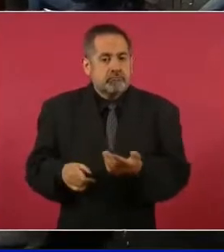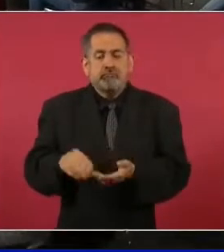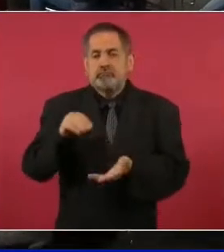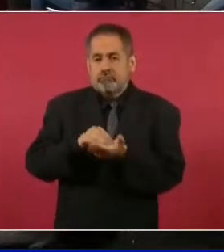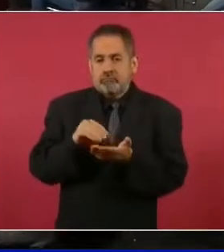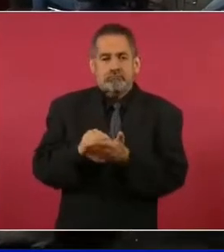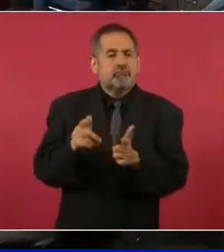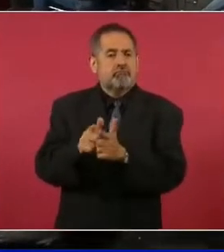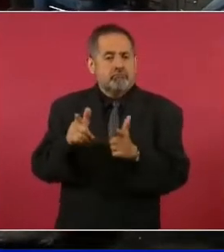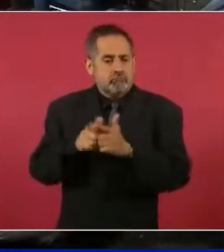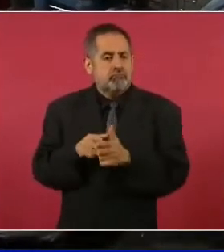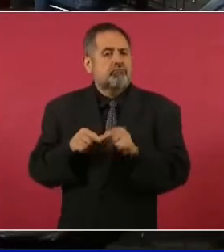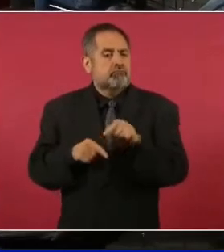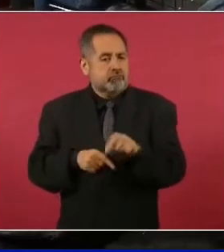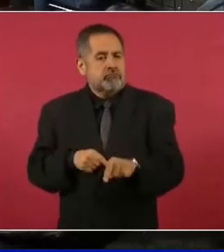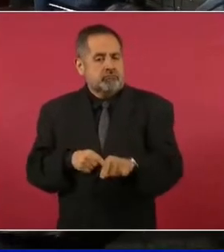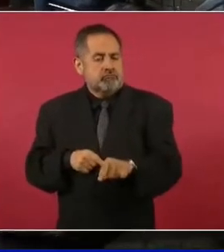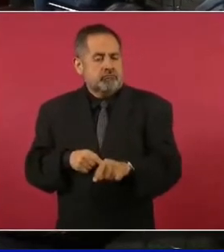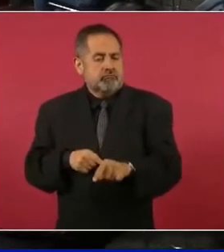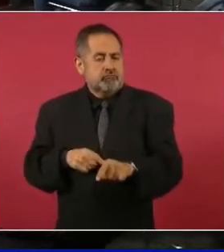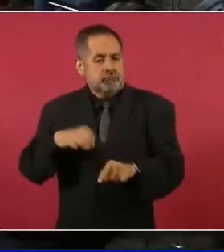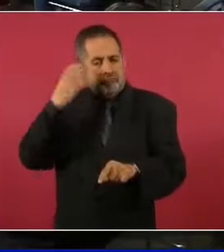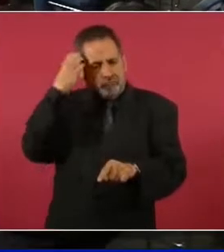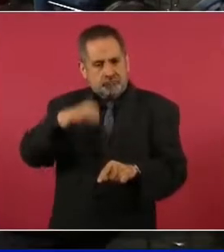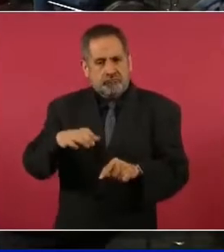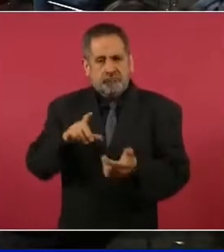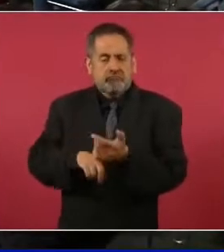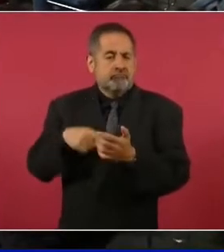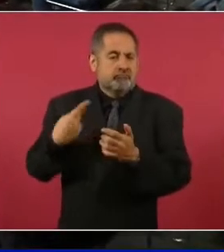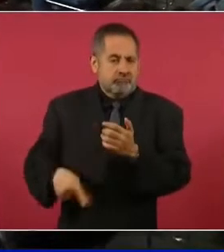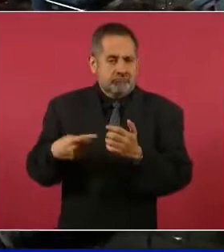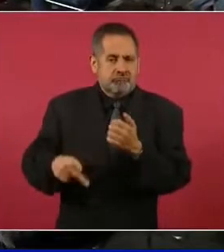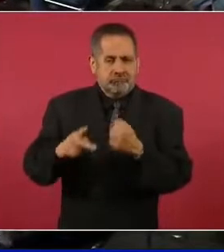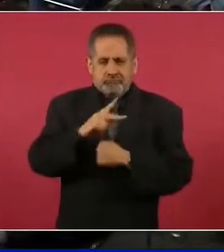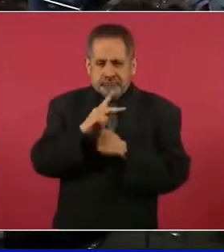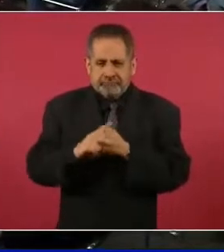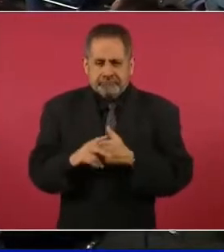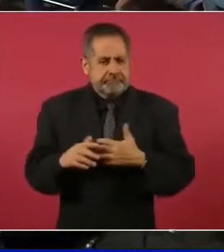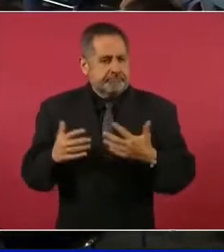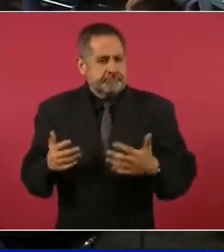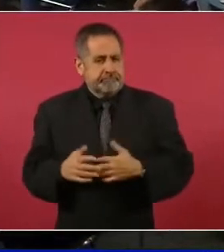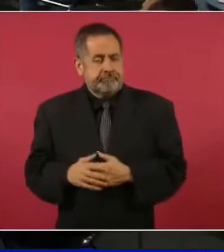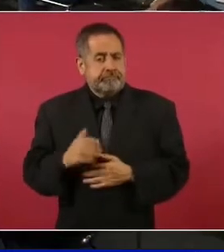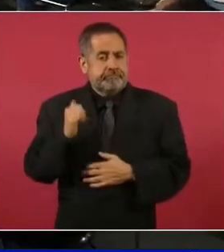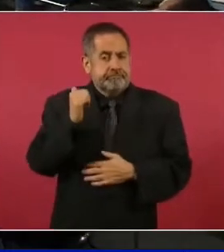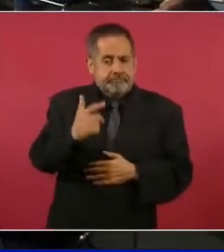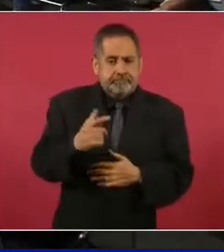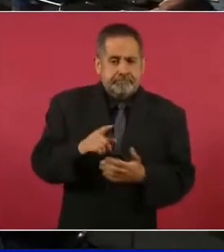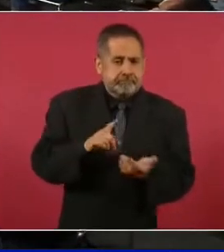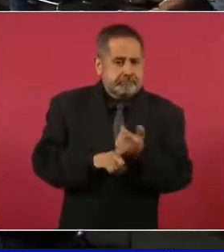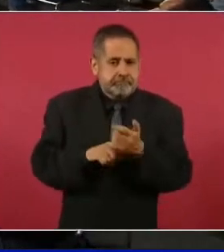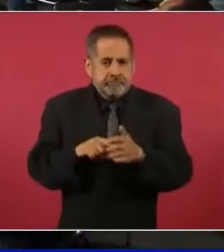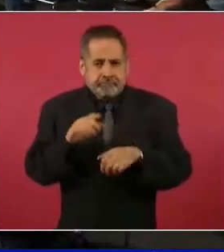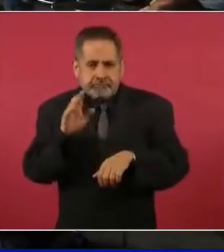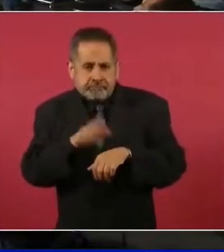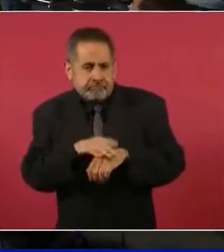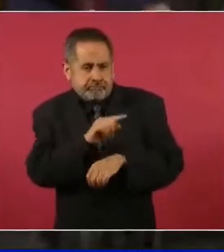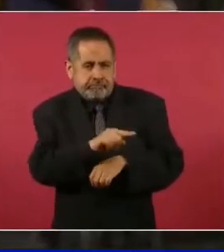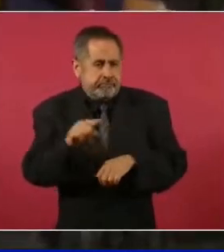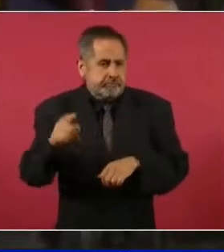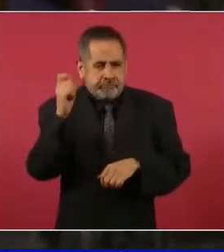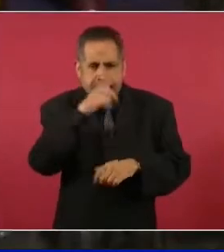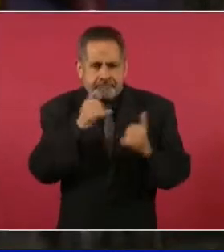grupos del crimen a nivel nacional, si hay de alguna manera más peso de algunos ciudadanos por este tipo de situaciones.